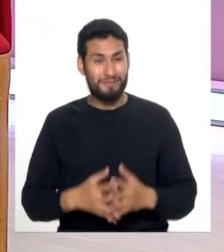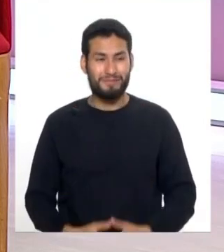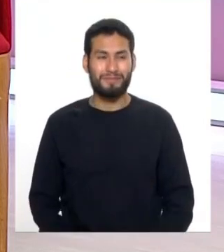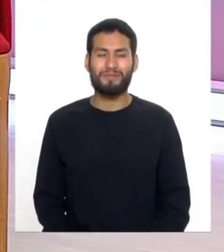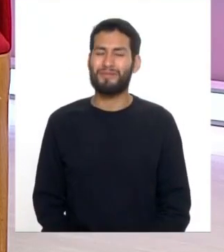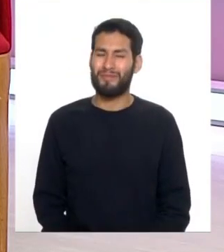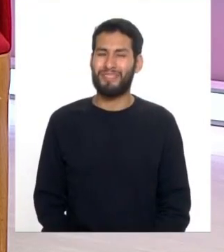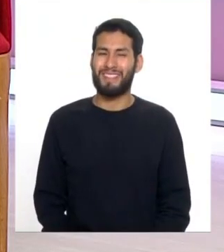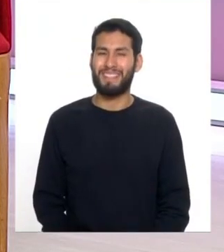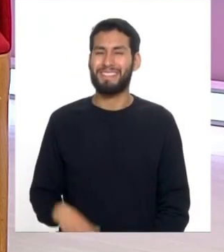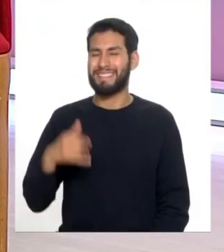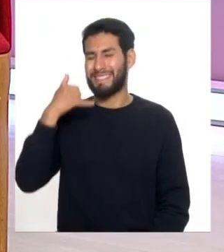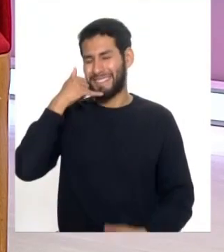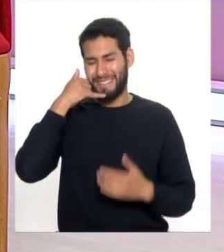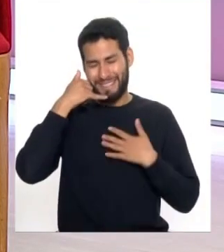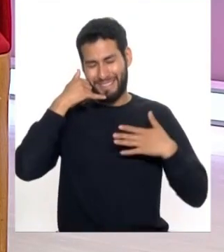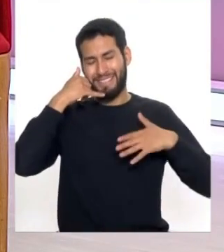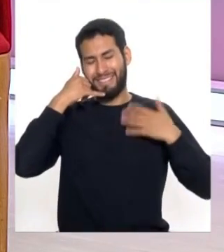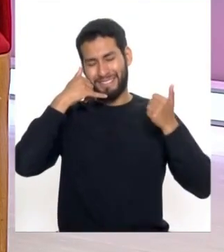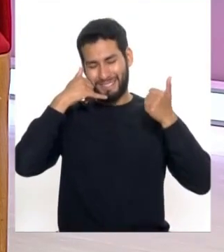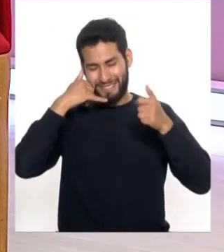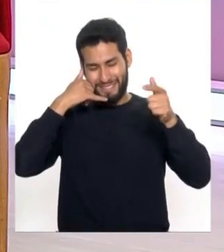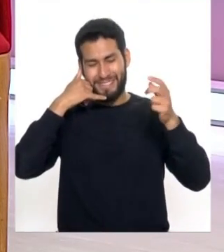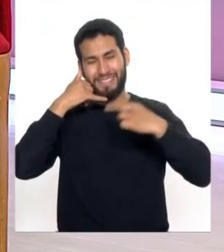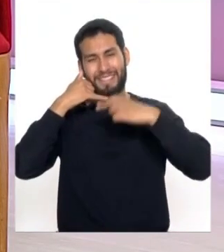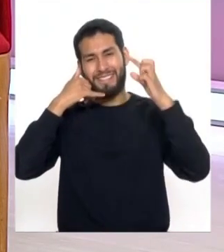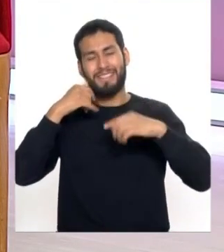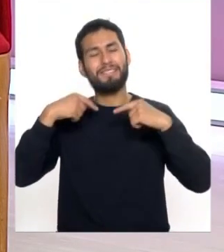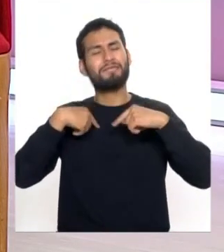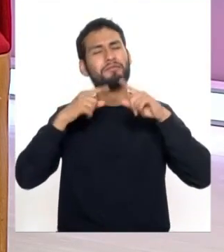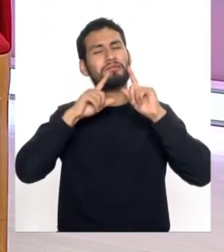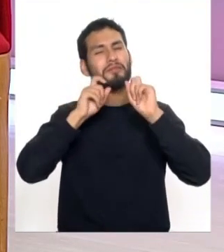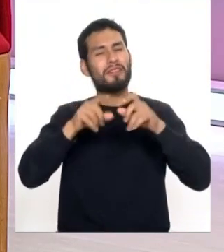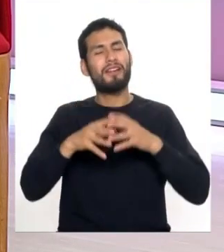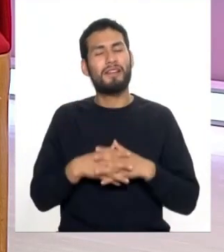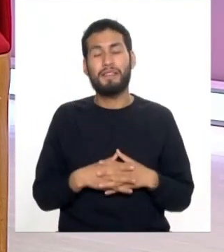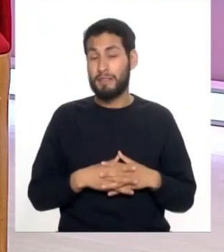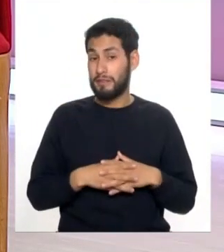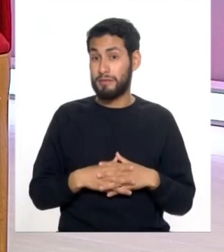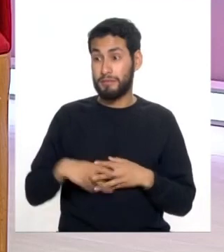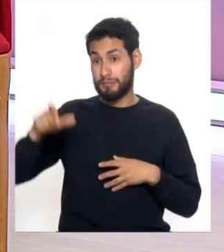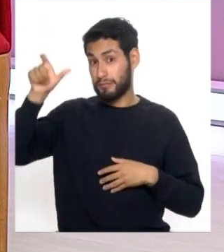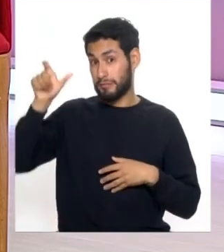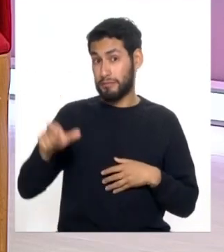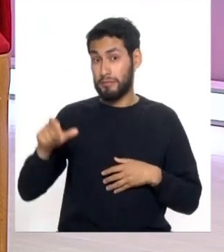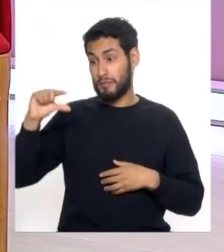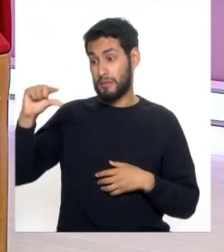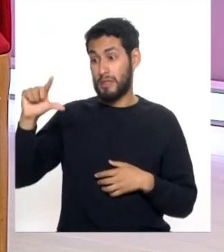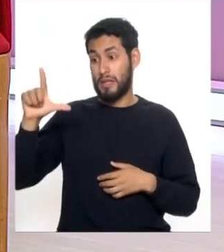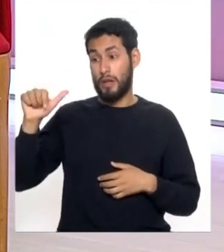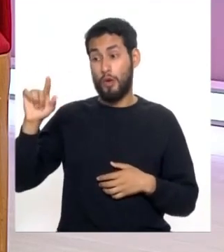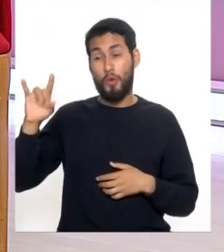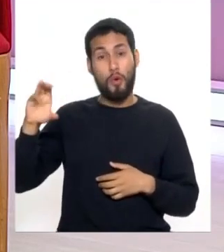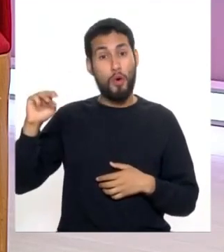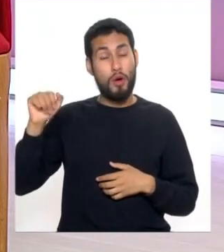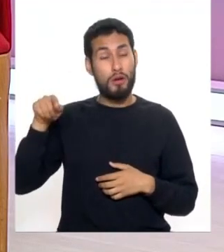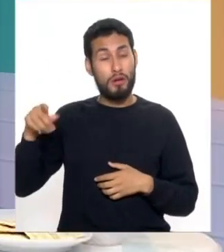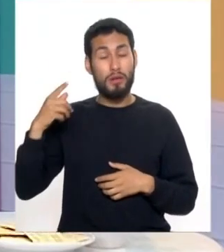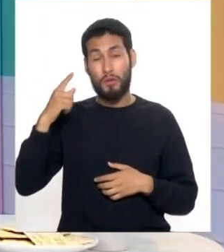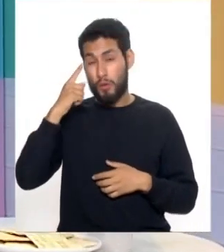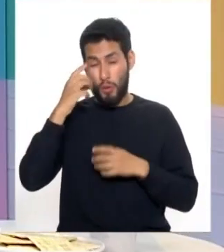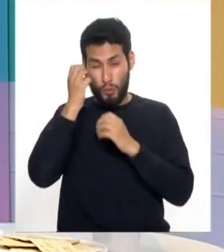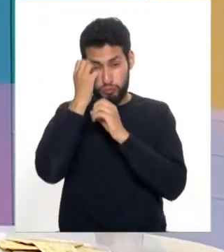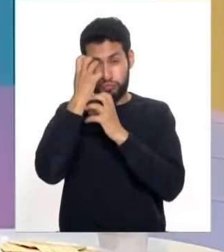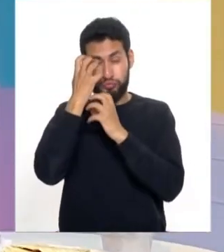solicitado por su programa mi pregunta es cuando un paciente sufre de glaucoma estando con presión alta